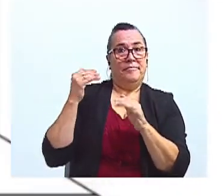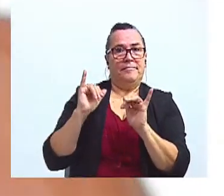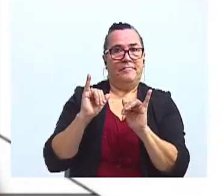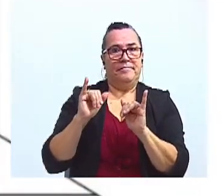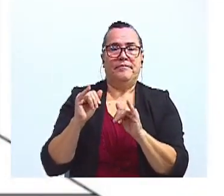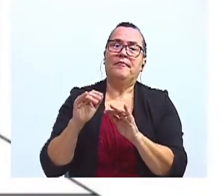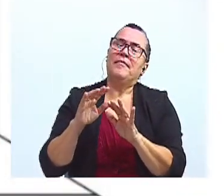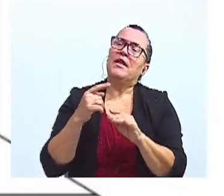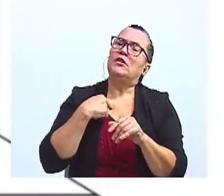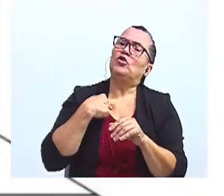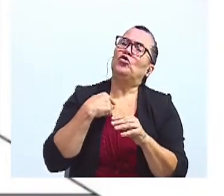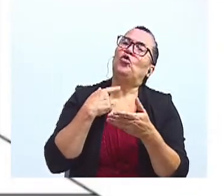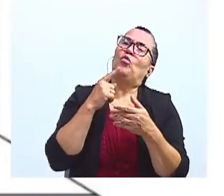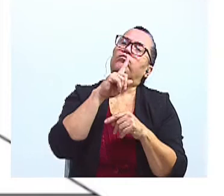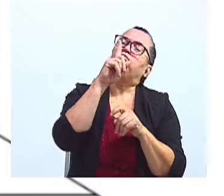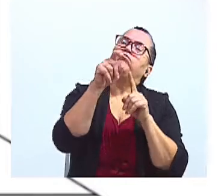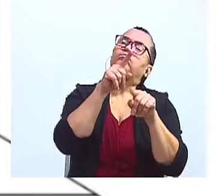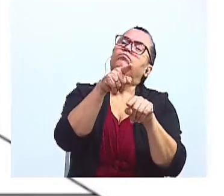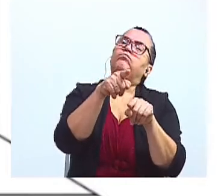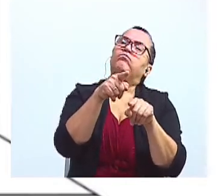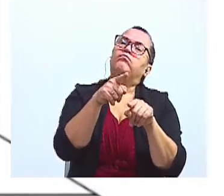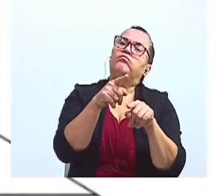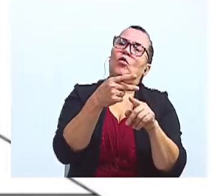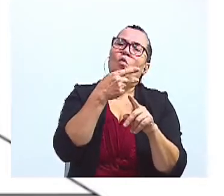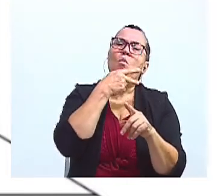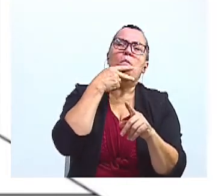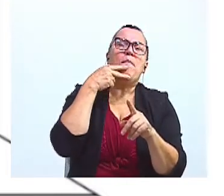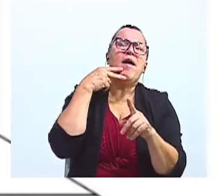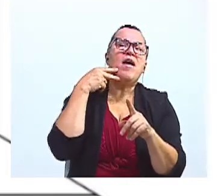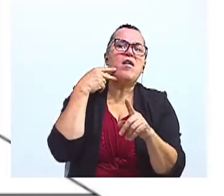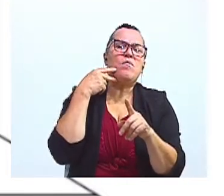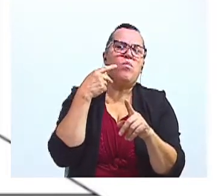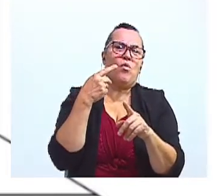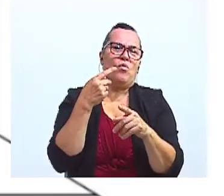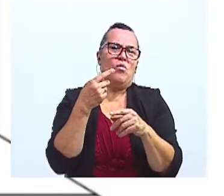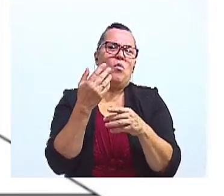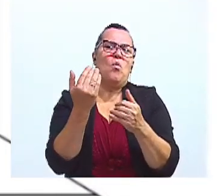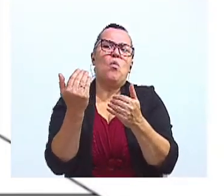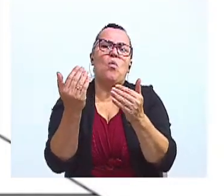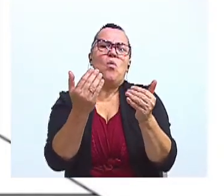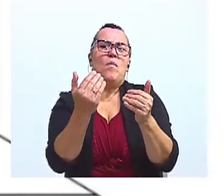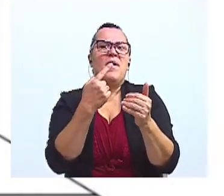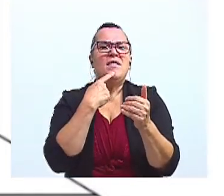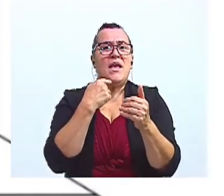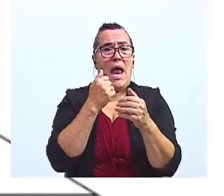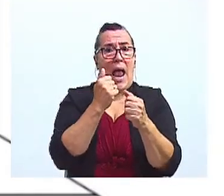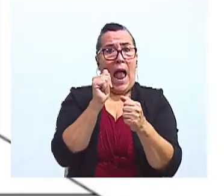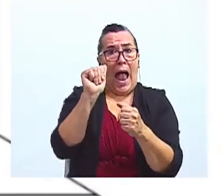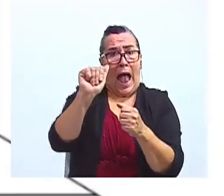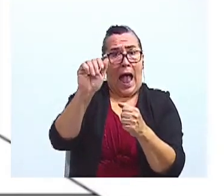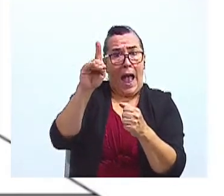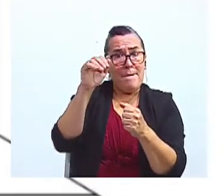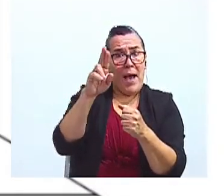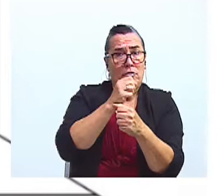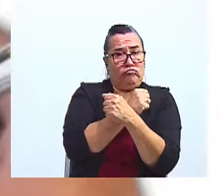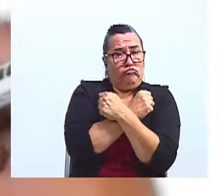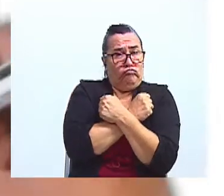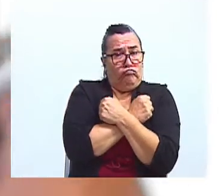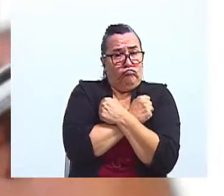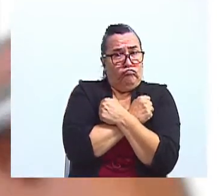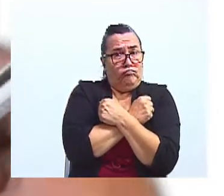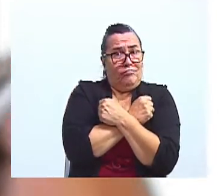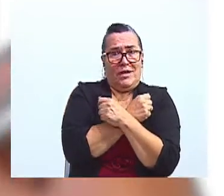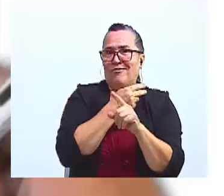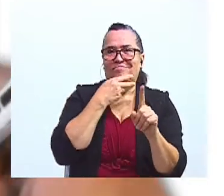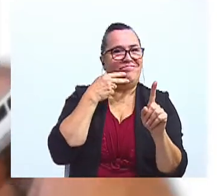Si yo les pregunto a ustedes cuál es un verbo, muchos me dirán que amar es un verbo, pero no, no es verbo. Se